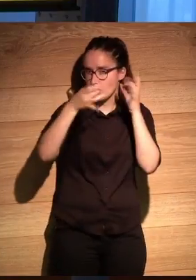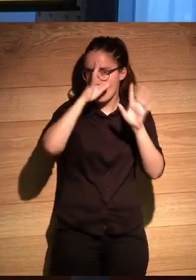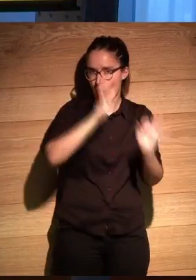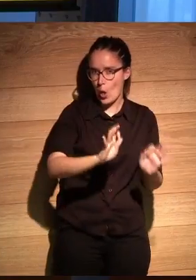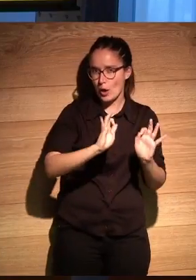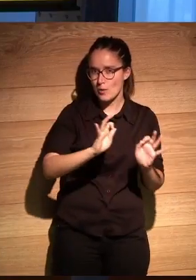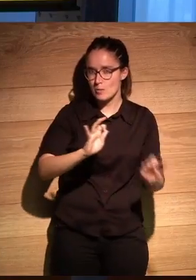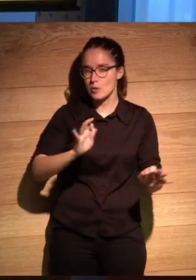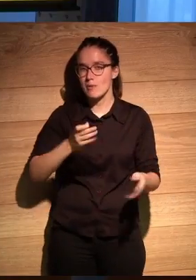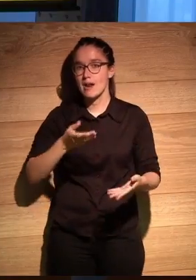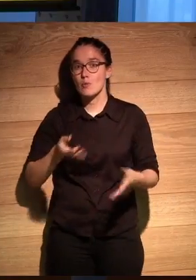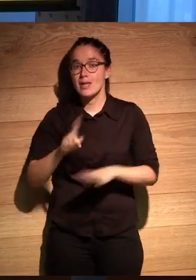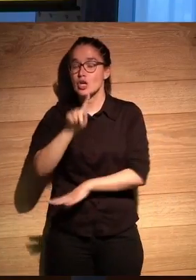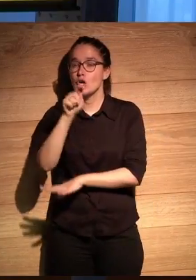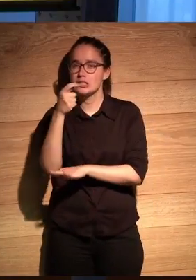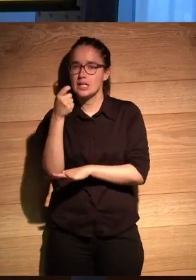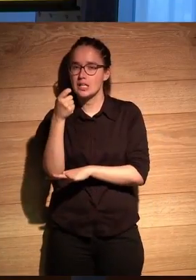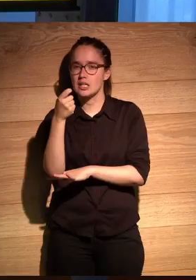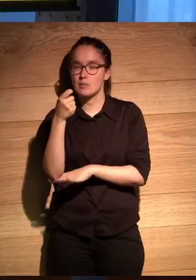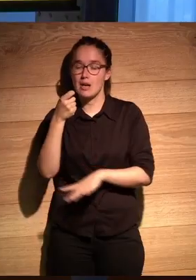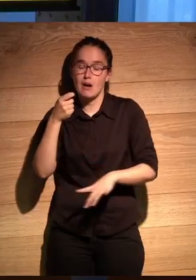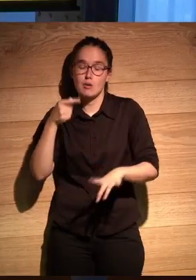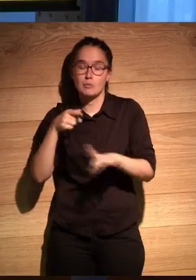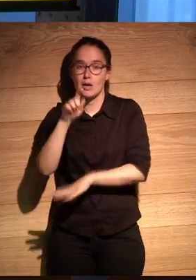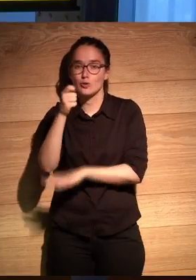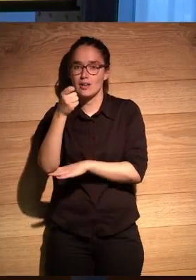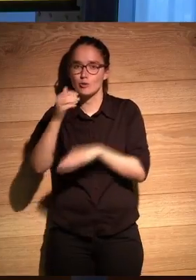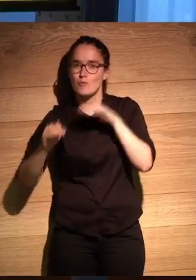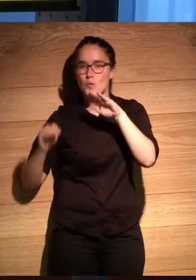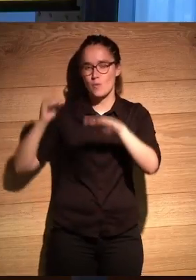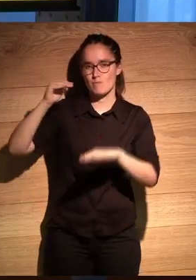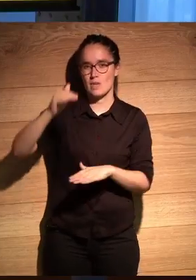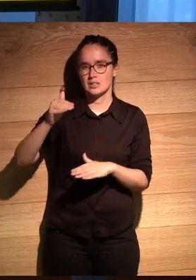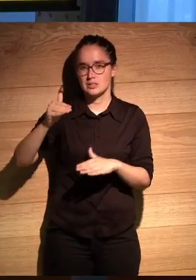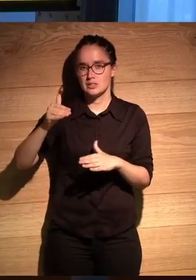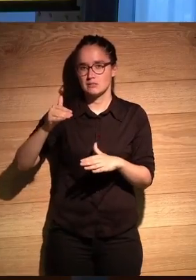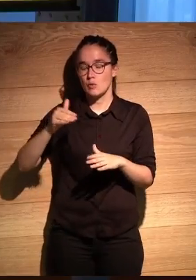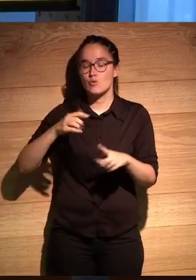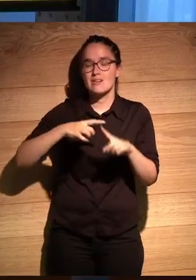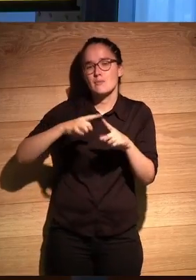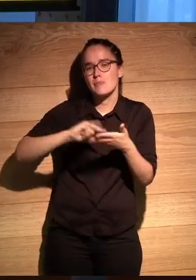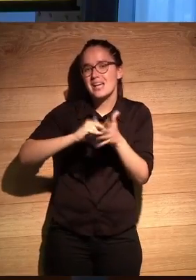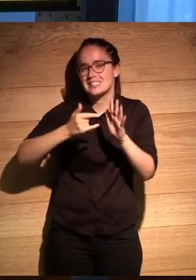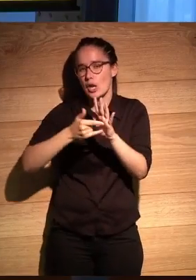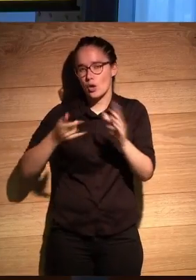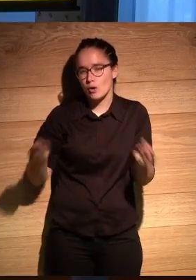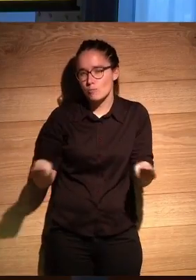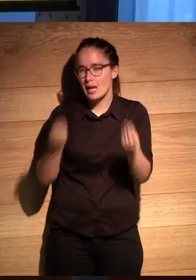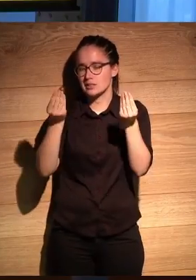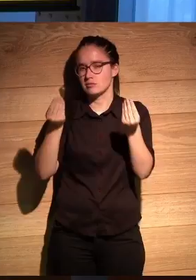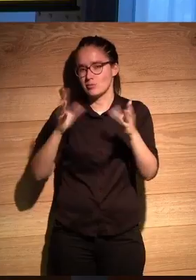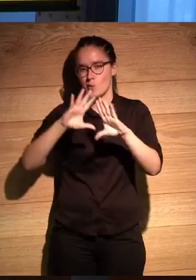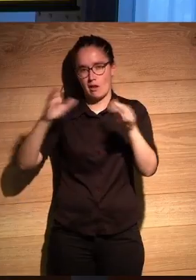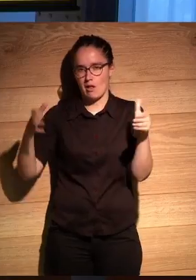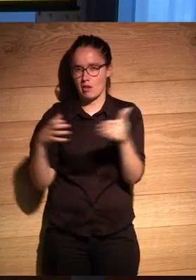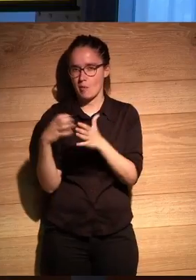supuesto, pero para poder conseguir llevar esto a otro nivel, a un nivel más tecnológico, pues por supuesto que hay todo